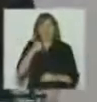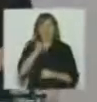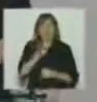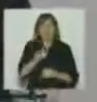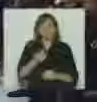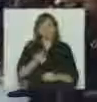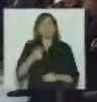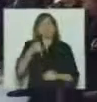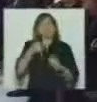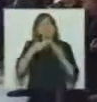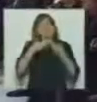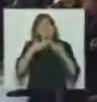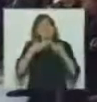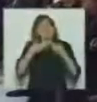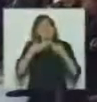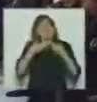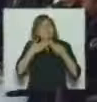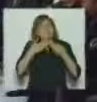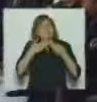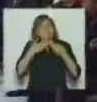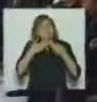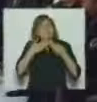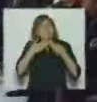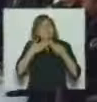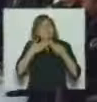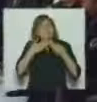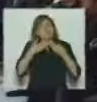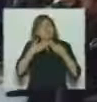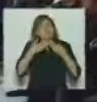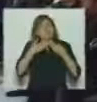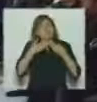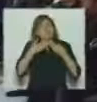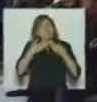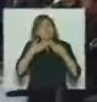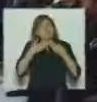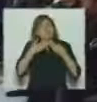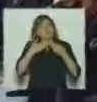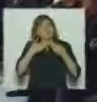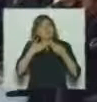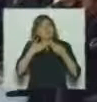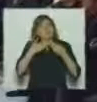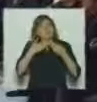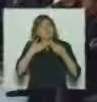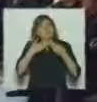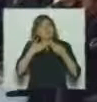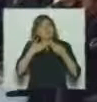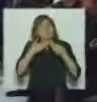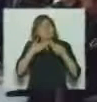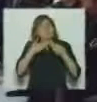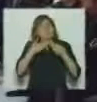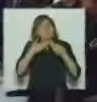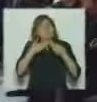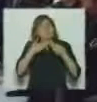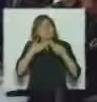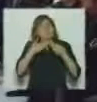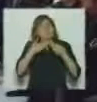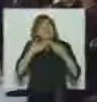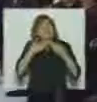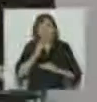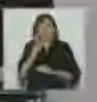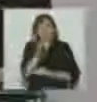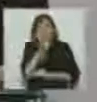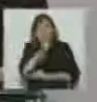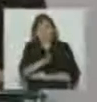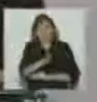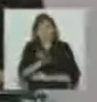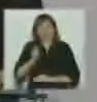Mucho tiempo transcurrió. La televisión creció, llegó la noche de la dictadura y con